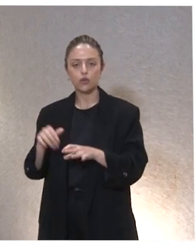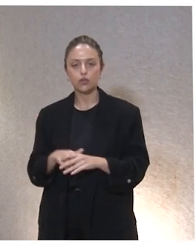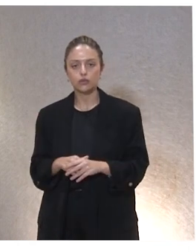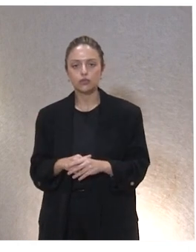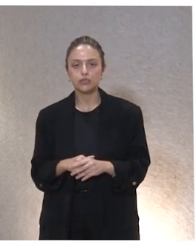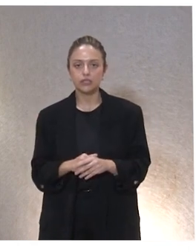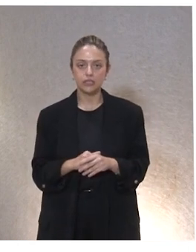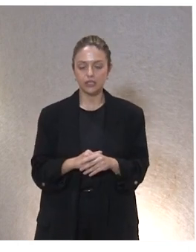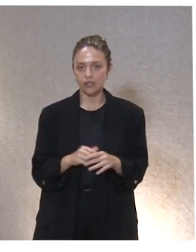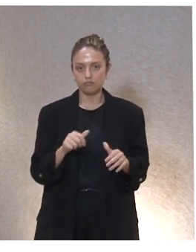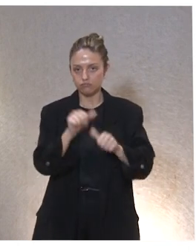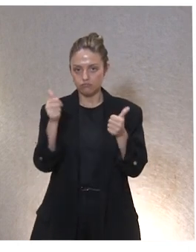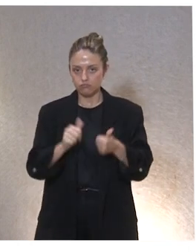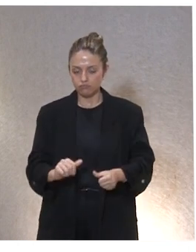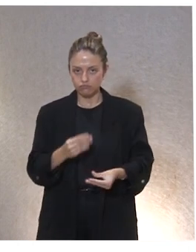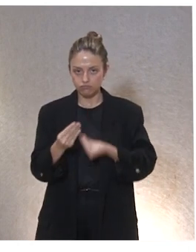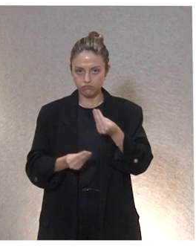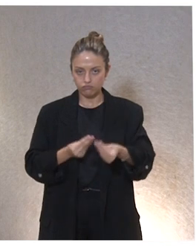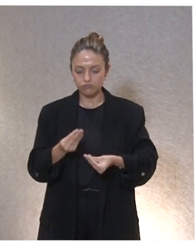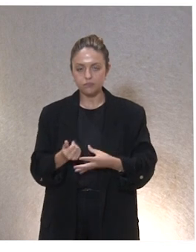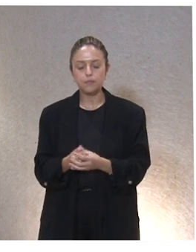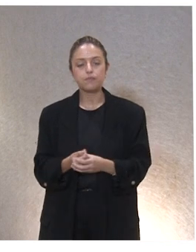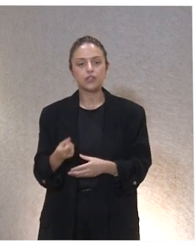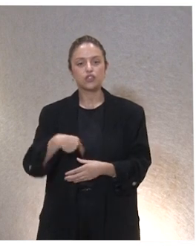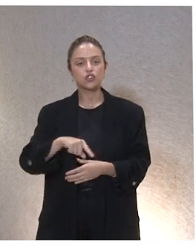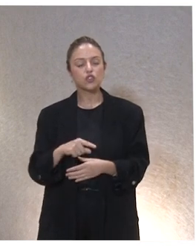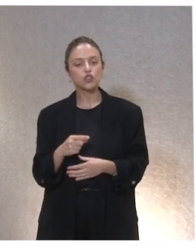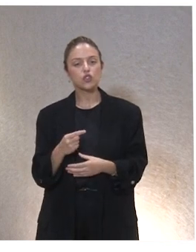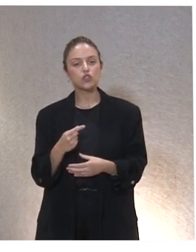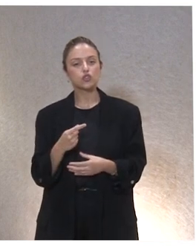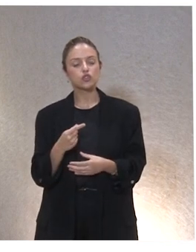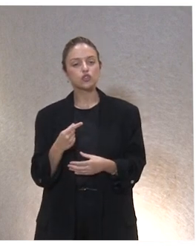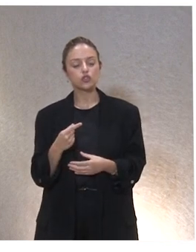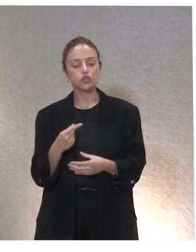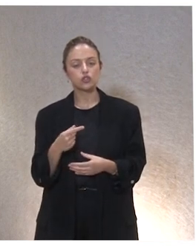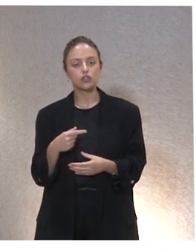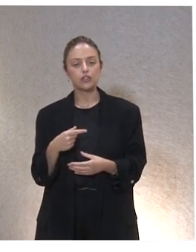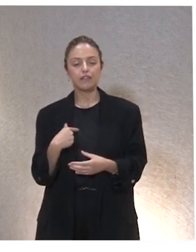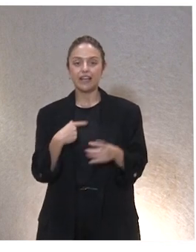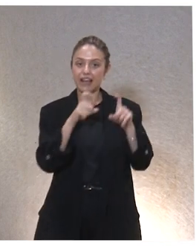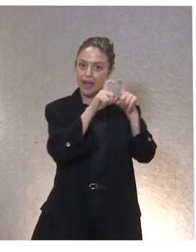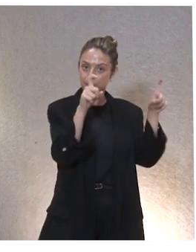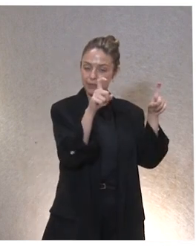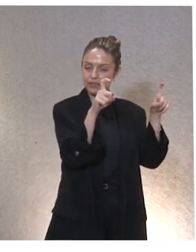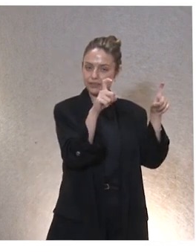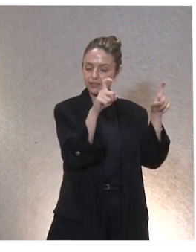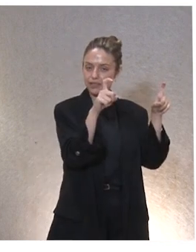se configura. Nosotros trabajamos, la empresa nos deja, o hay un